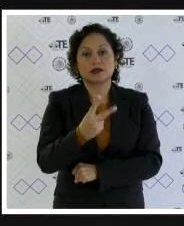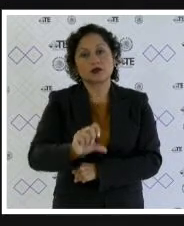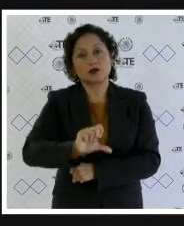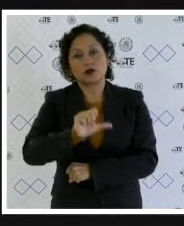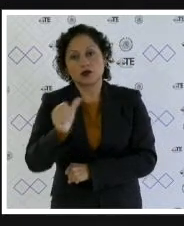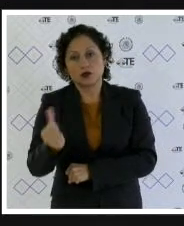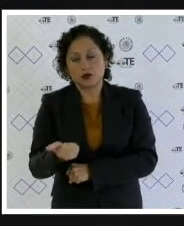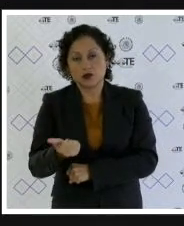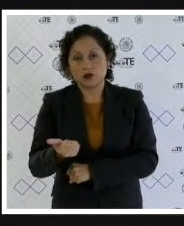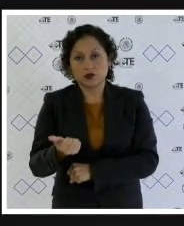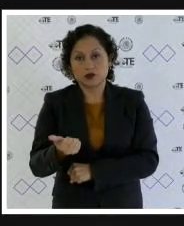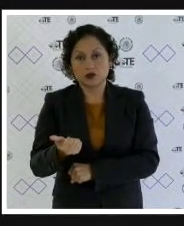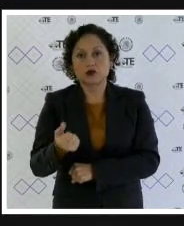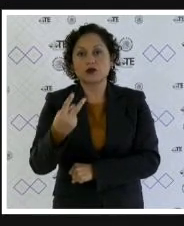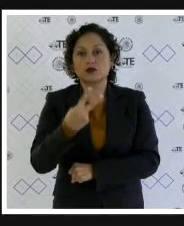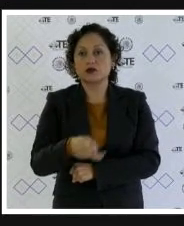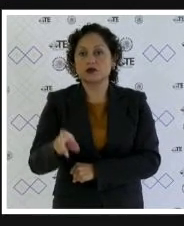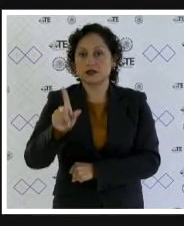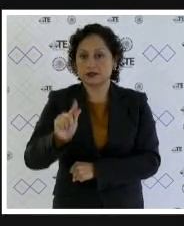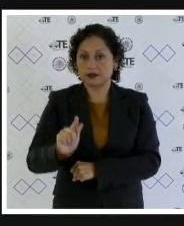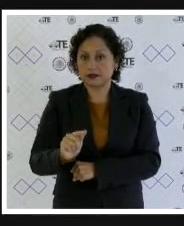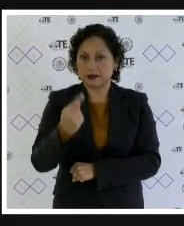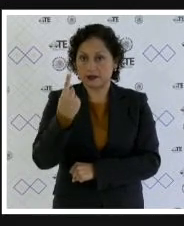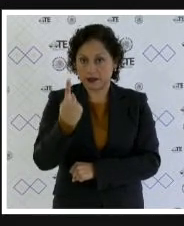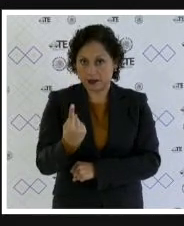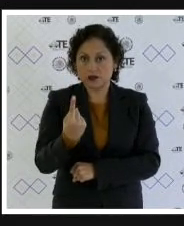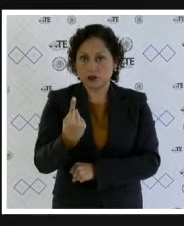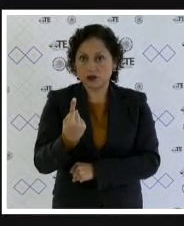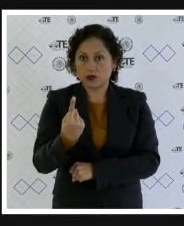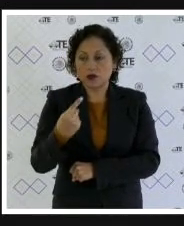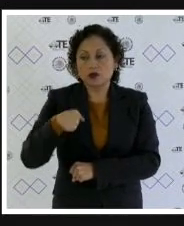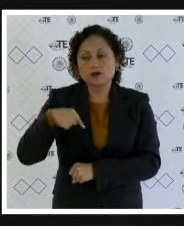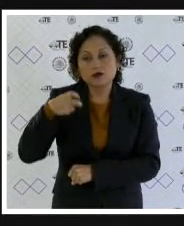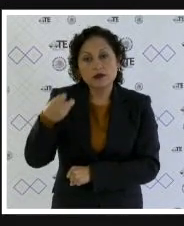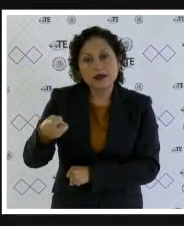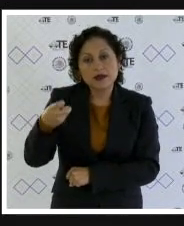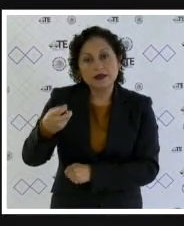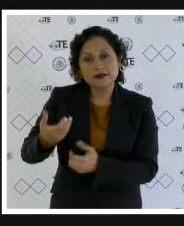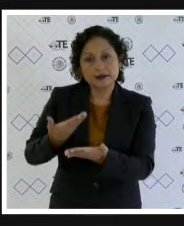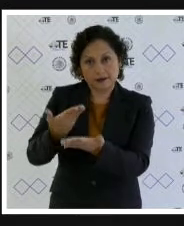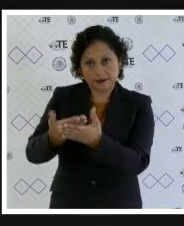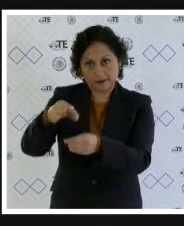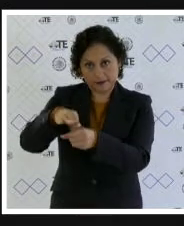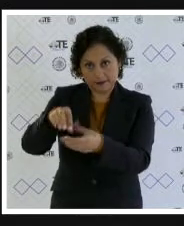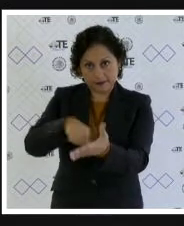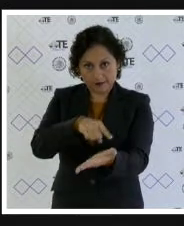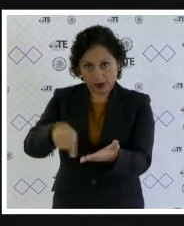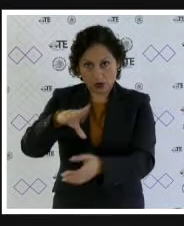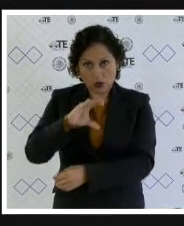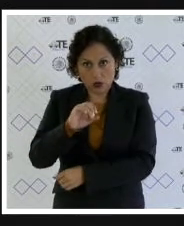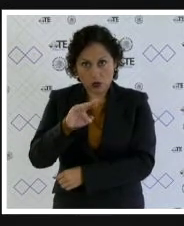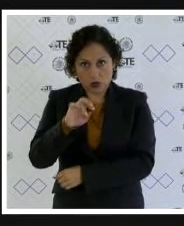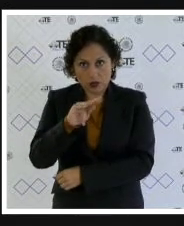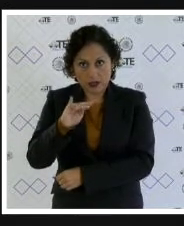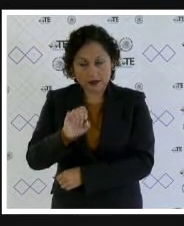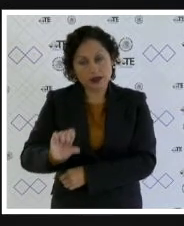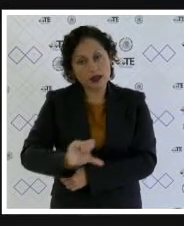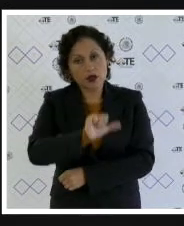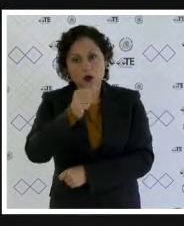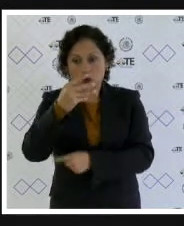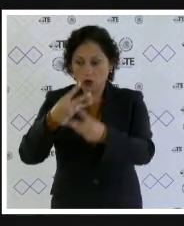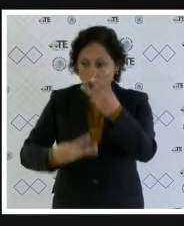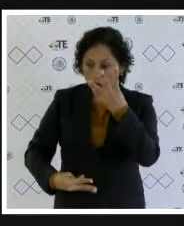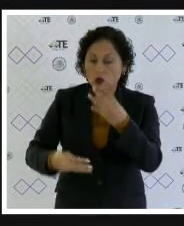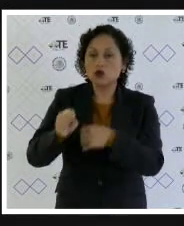tres doscientos setenta y uno en este solicitando la inclusión respetuosa de un voto concurrente en contra de los demás proyectos